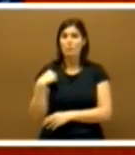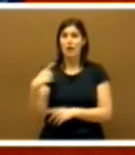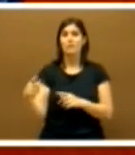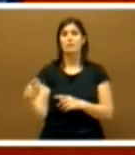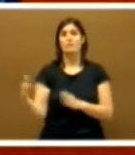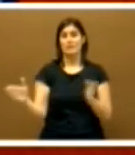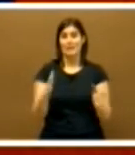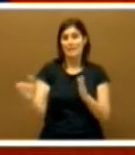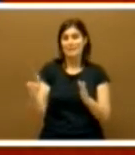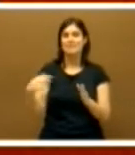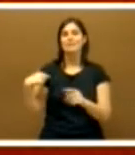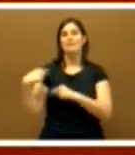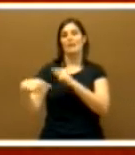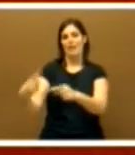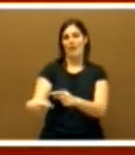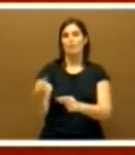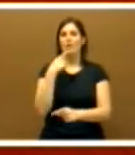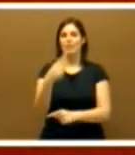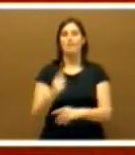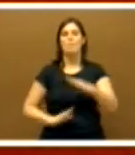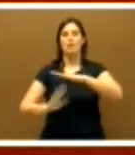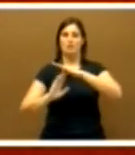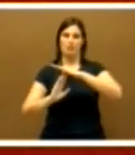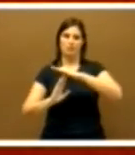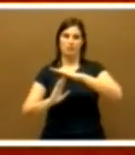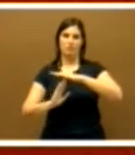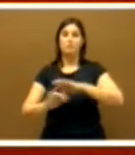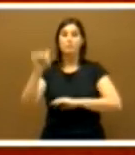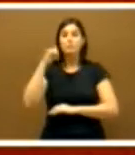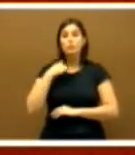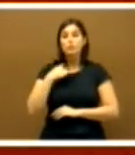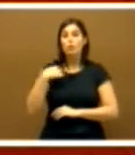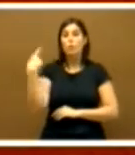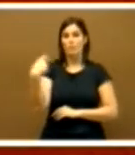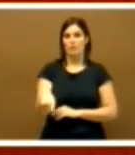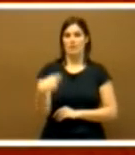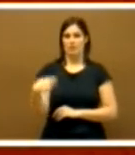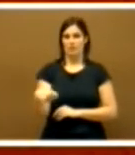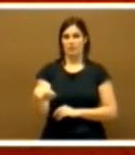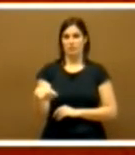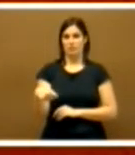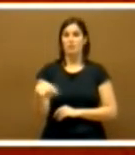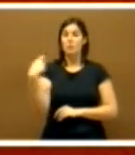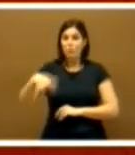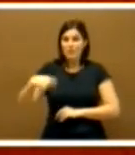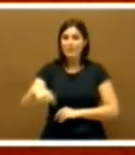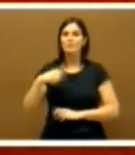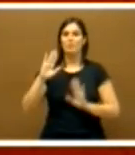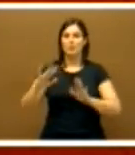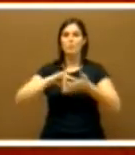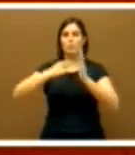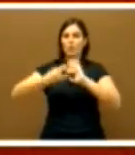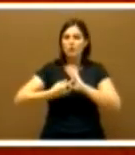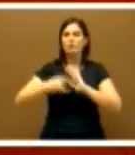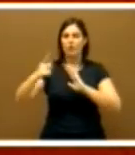que dice basta. soy el presidente detrás de un gran proyecto de renovación de gente